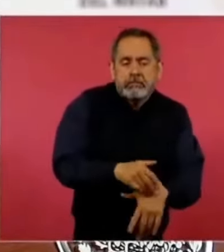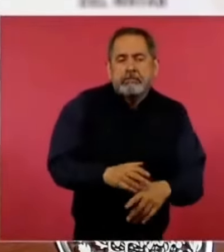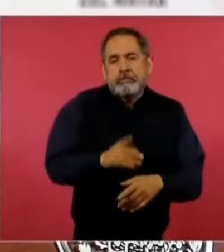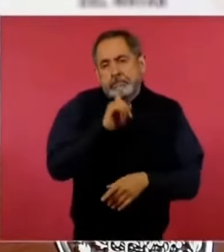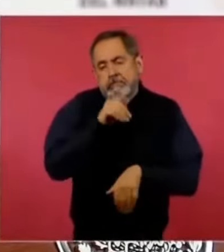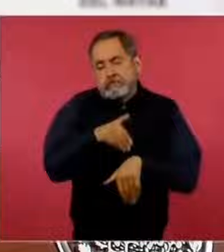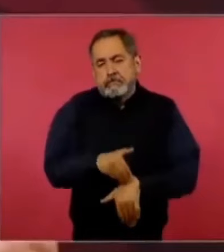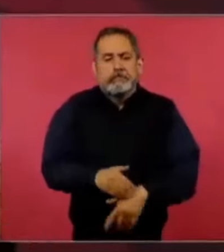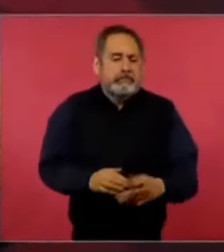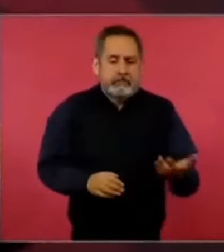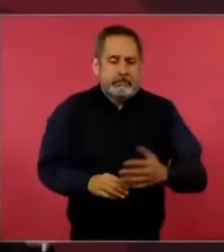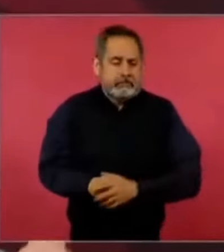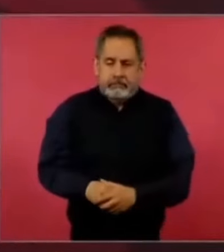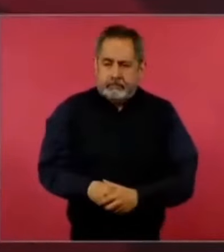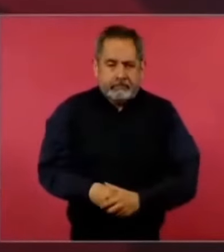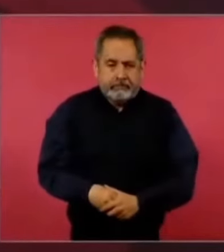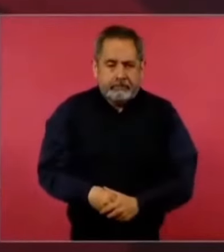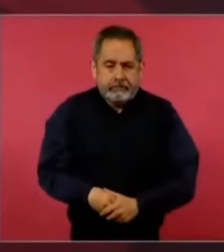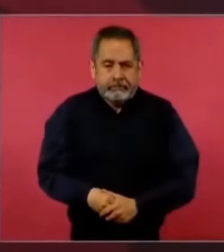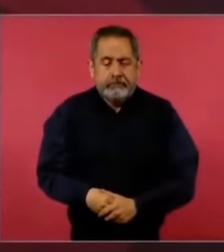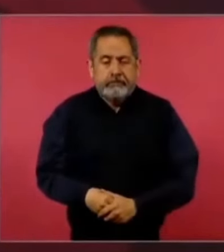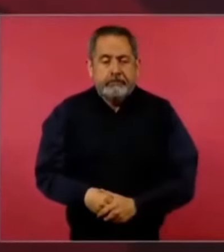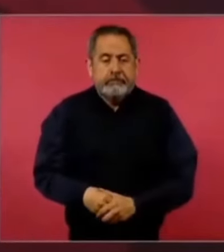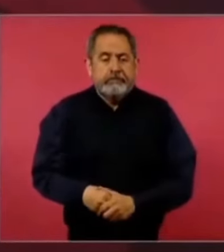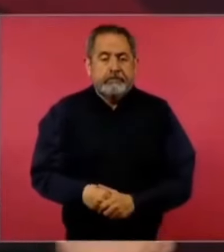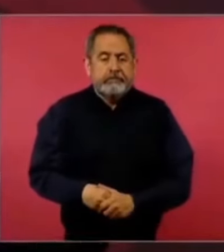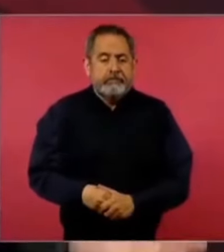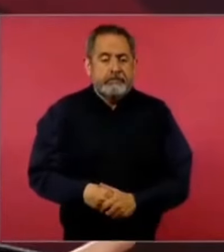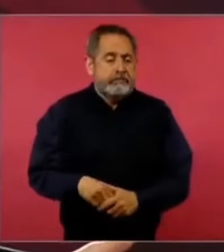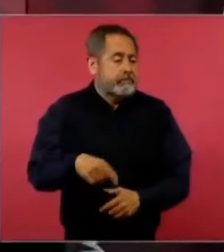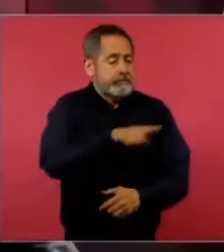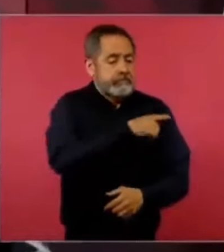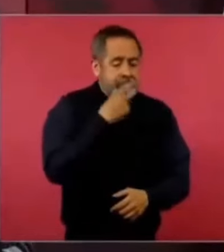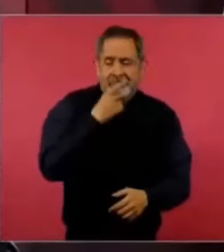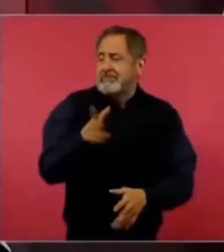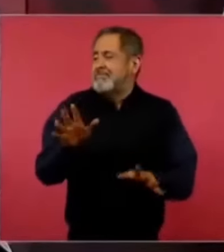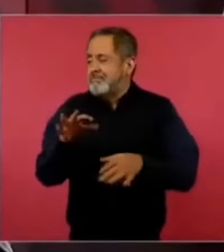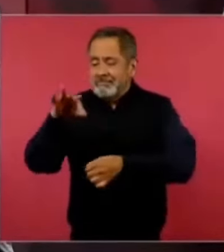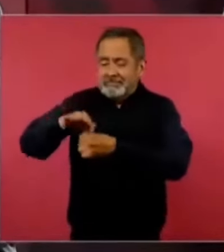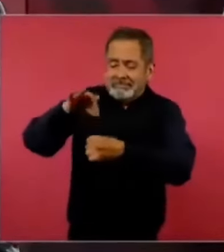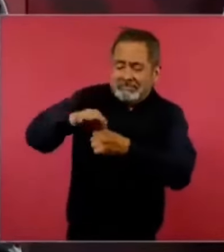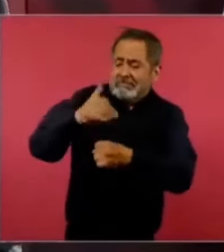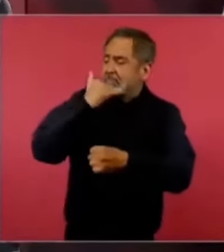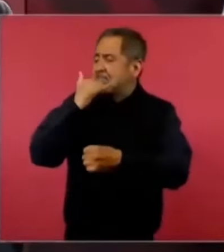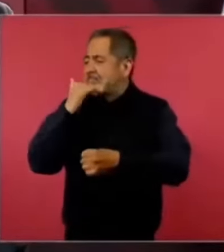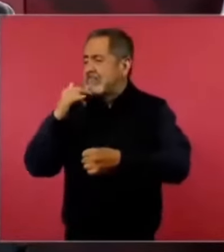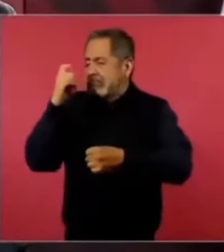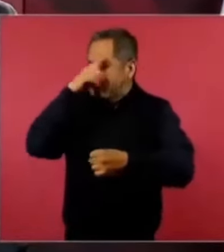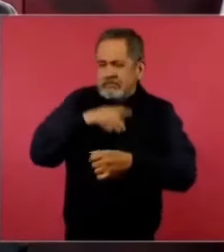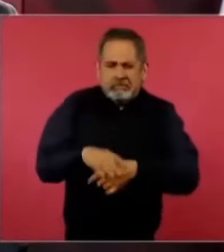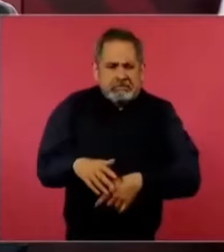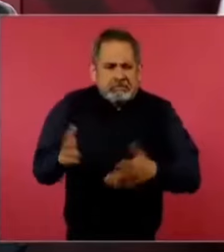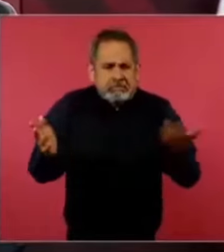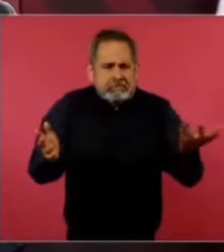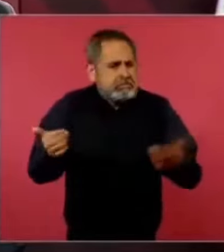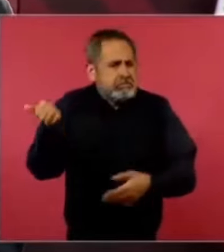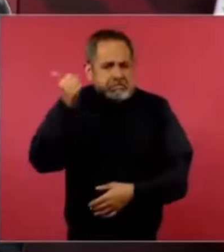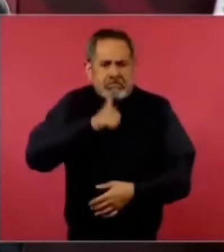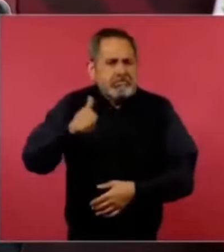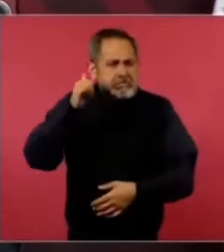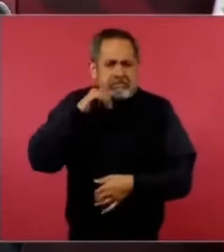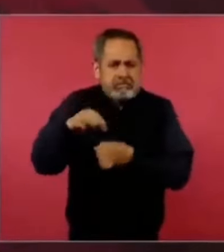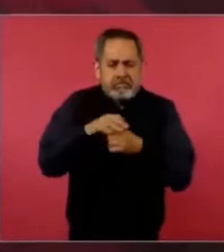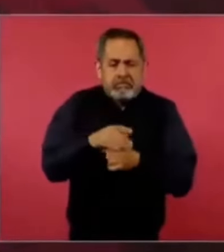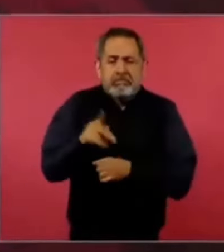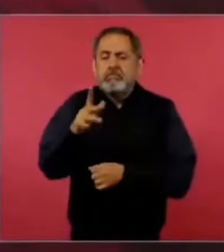Bueno, que hay riesgos en las elecciones, siempre han habido riesgos, pero se